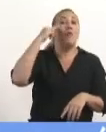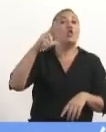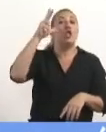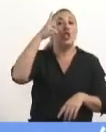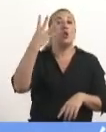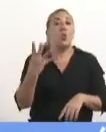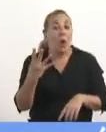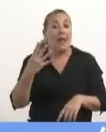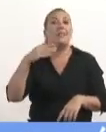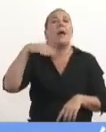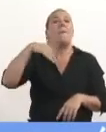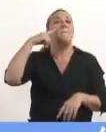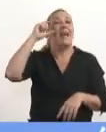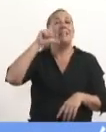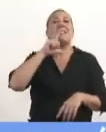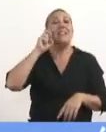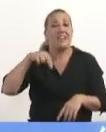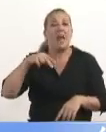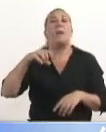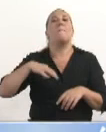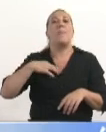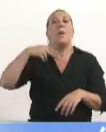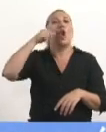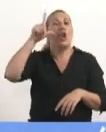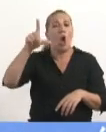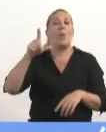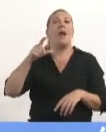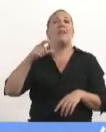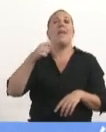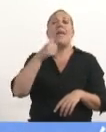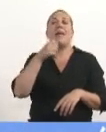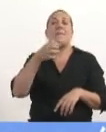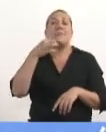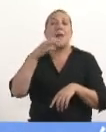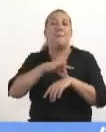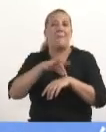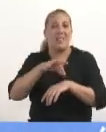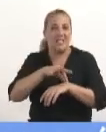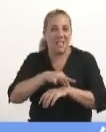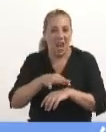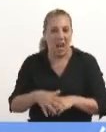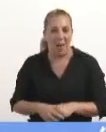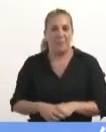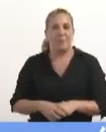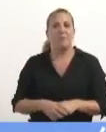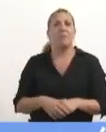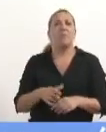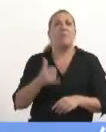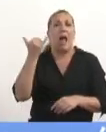César Milstein, premio Nobel de Medicina. La inteligencia, la capacidad